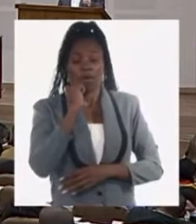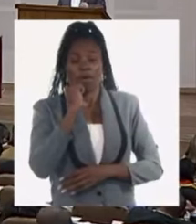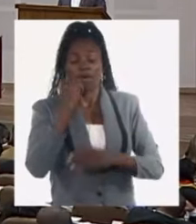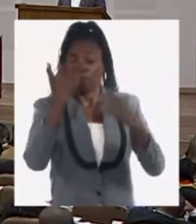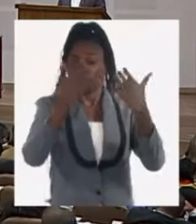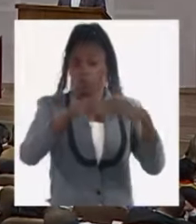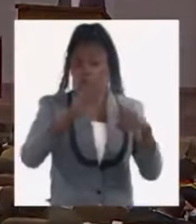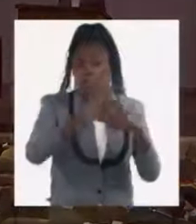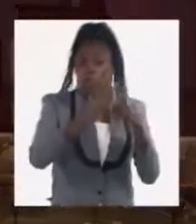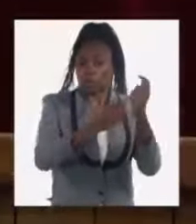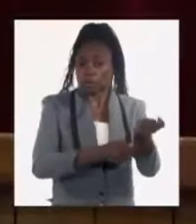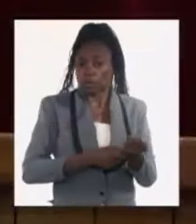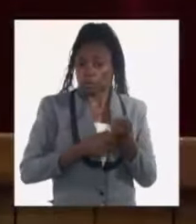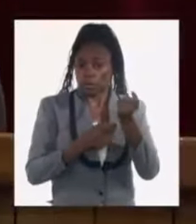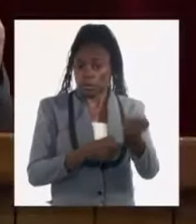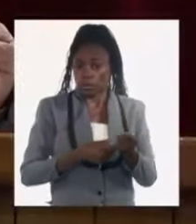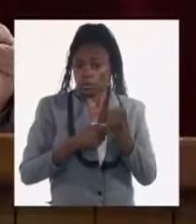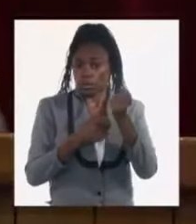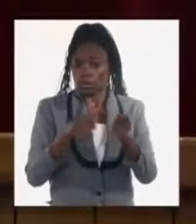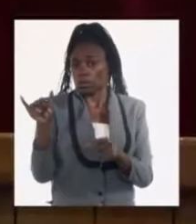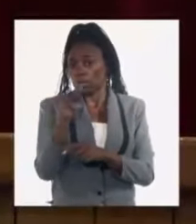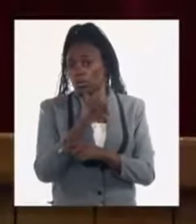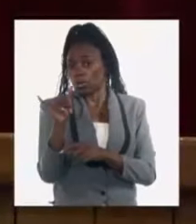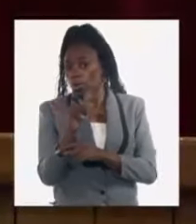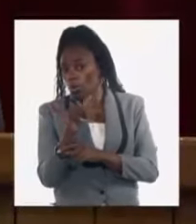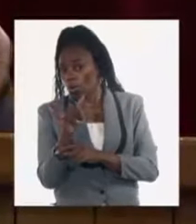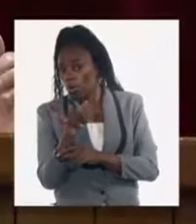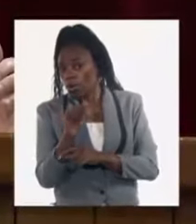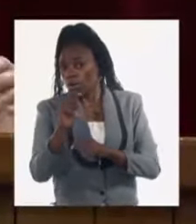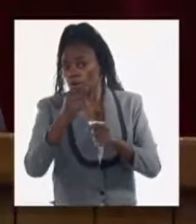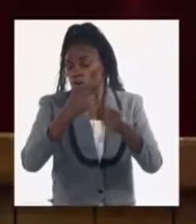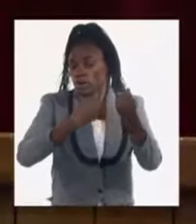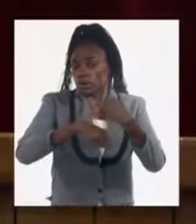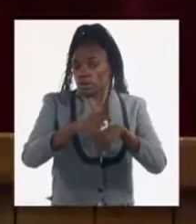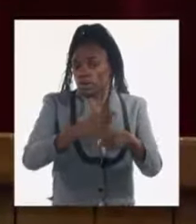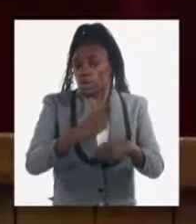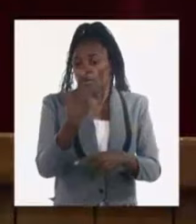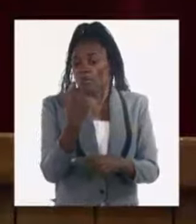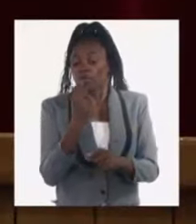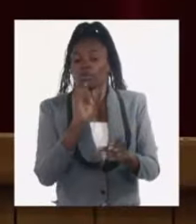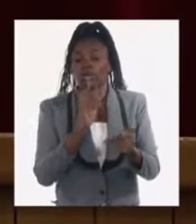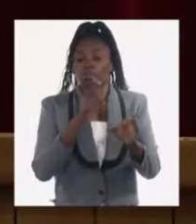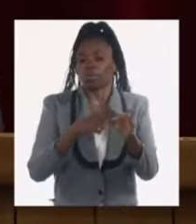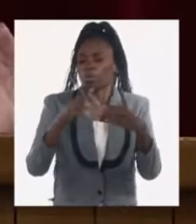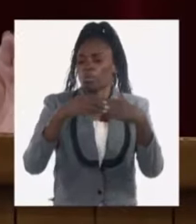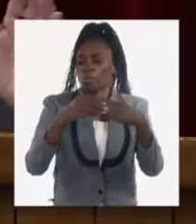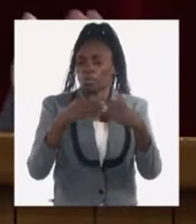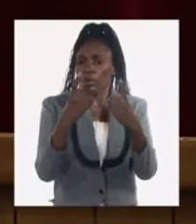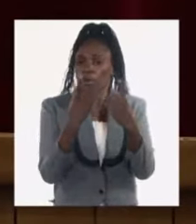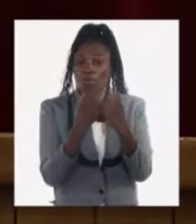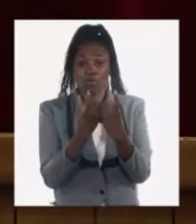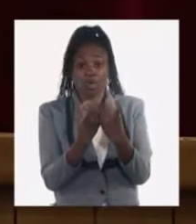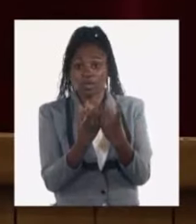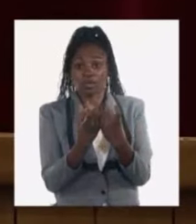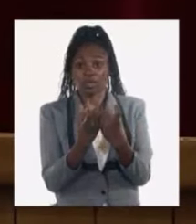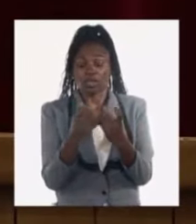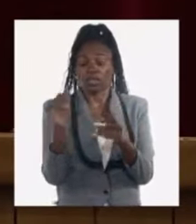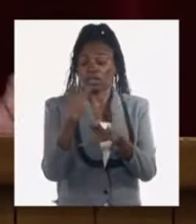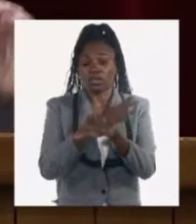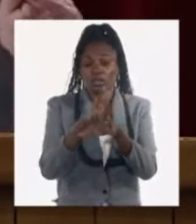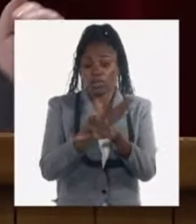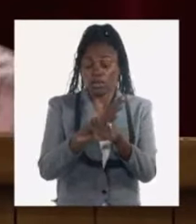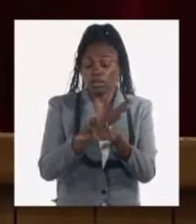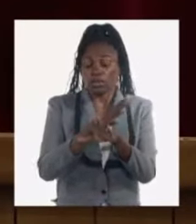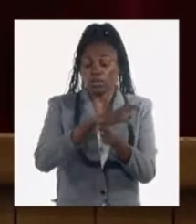producciones agropecuarias también en la manufactura afectada por déficit de combustible en materias primas y también en determinados sectores